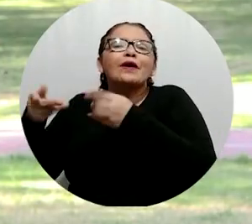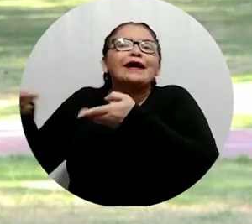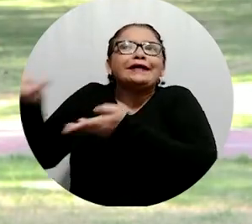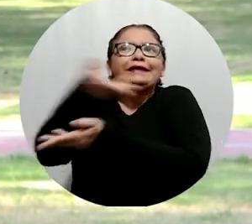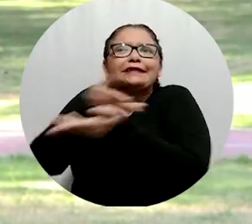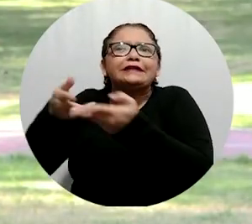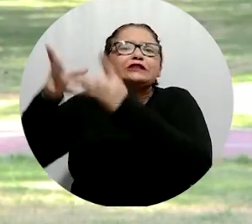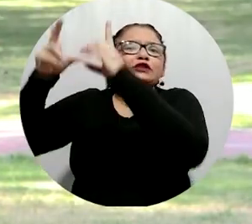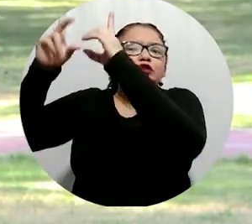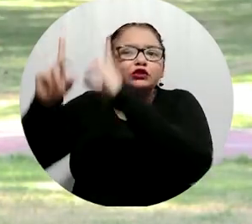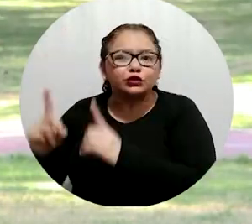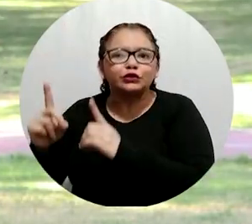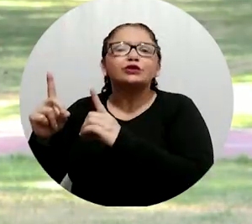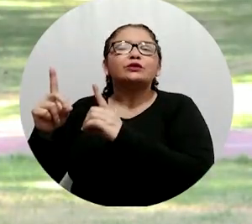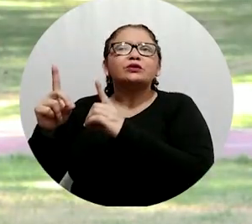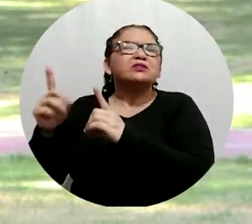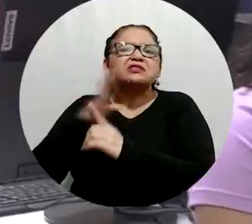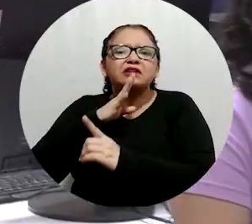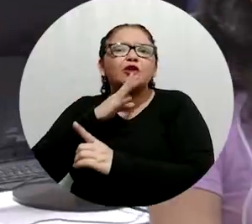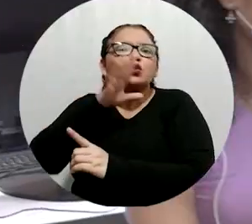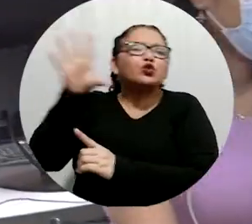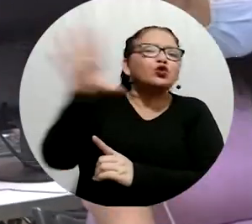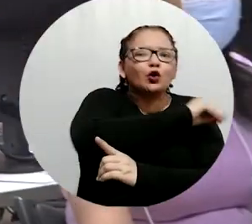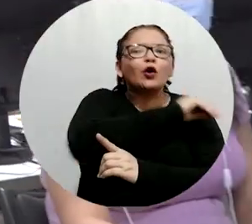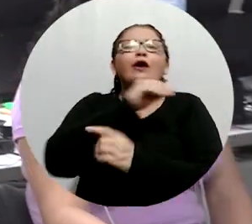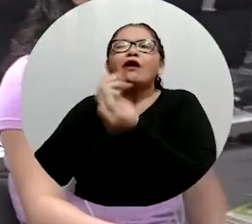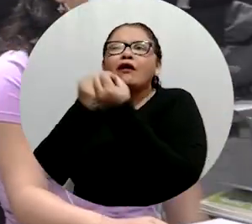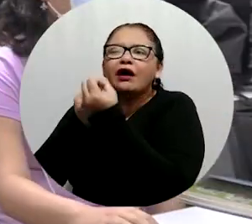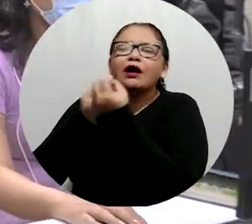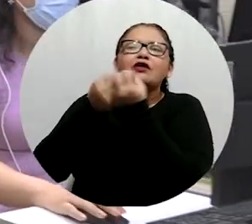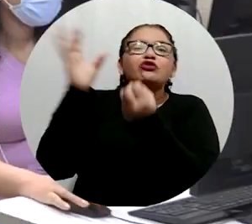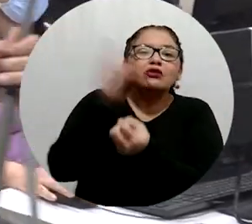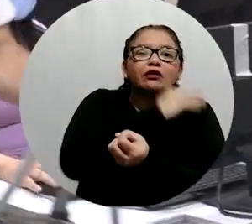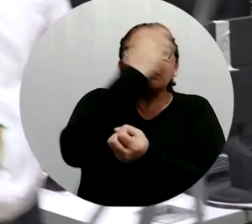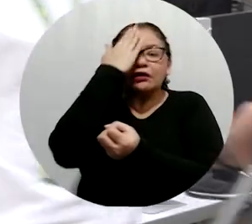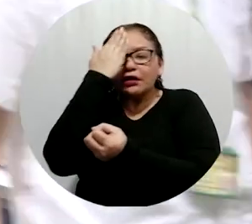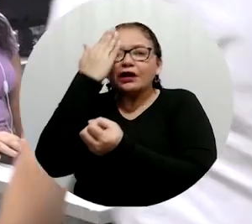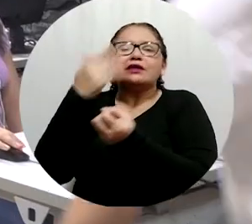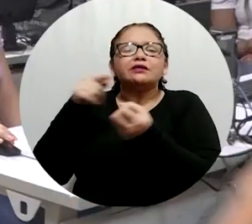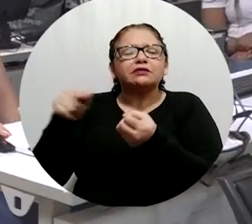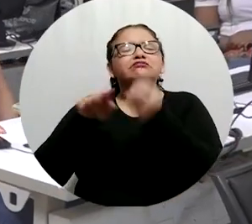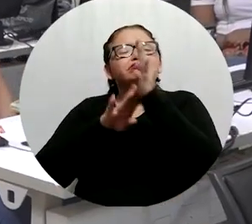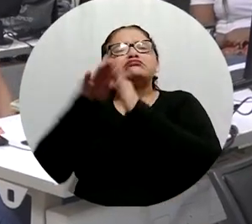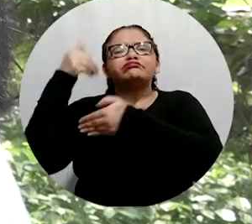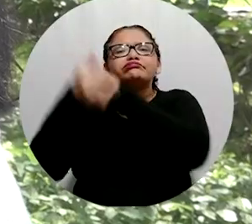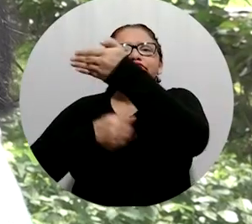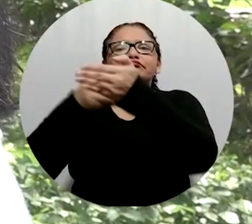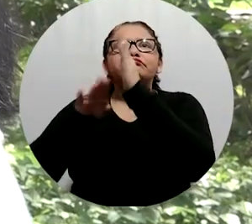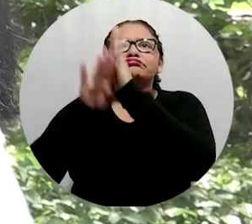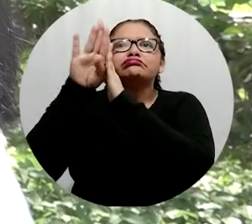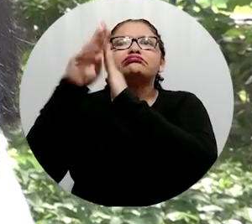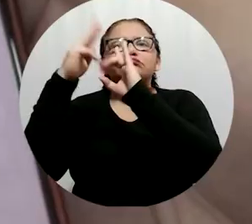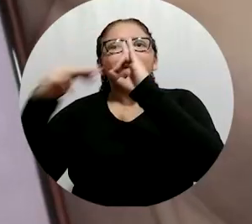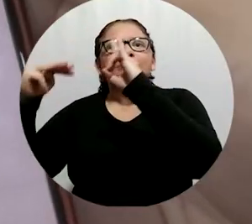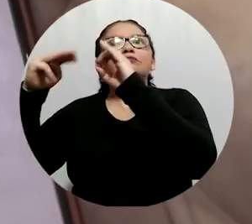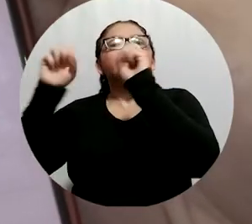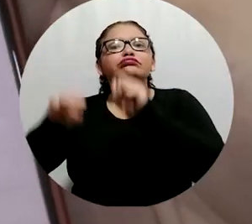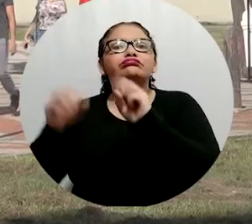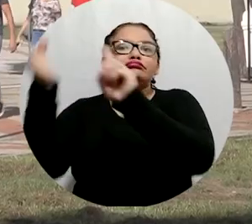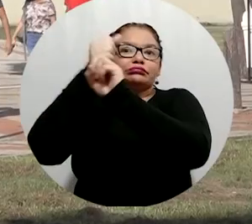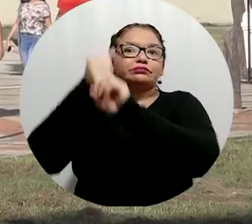se decidan en esta universidad tengan el concurso de todos los estamentos para un éxito y un mayor desarrollo de nuestra